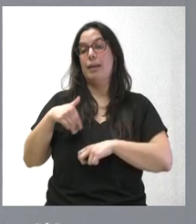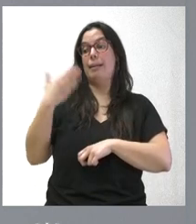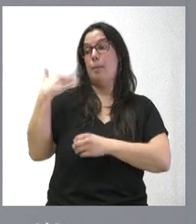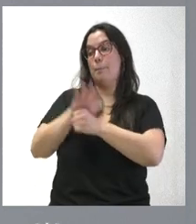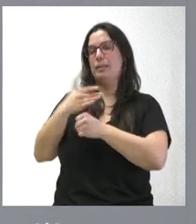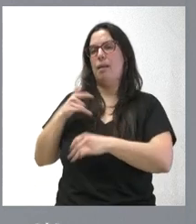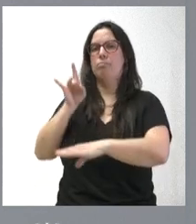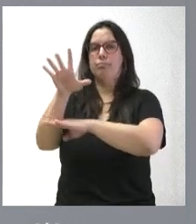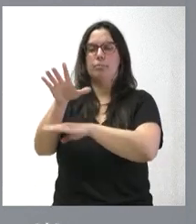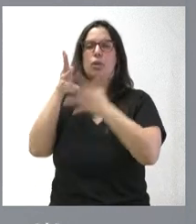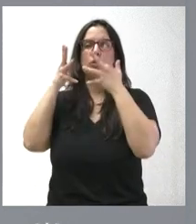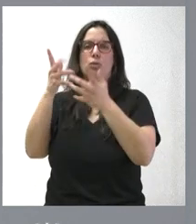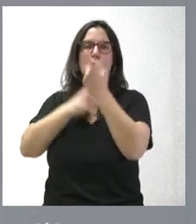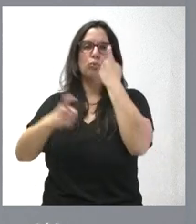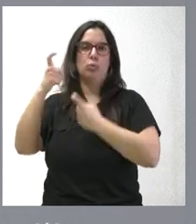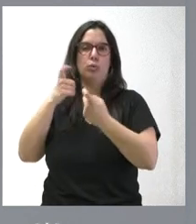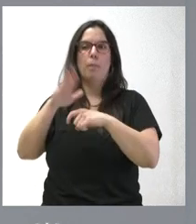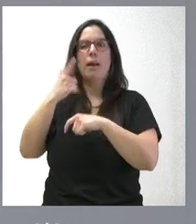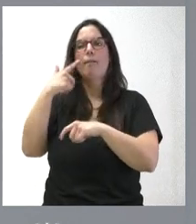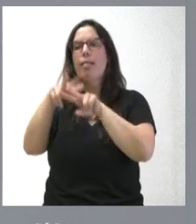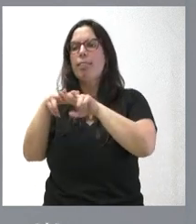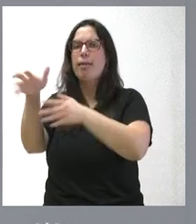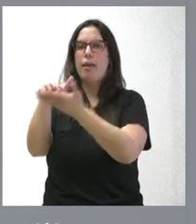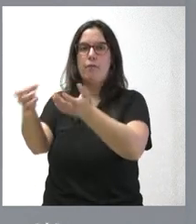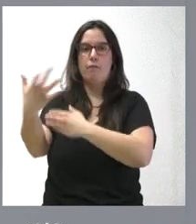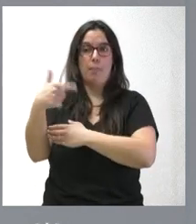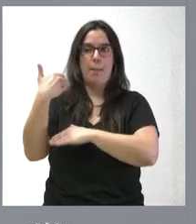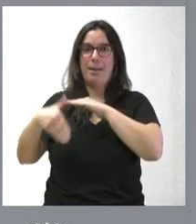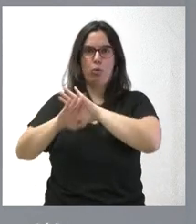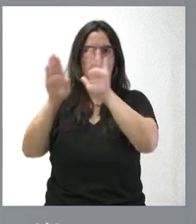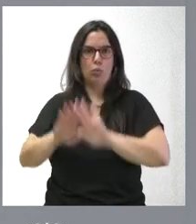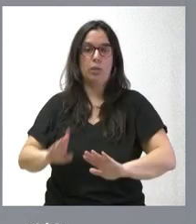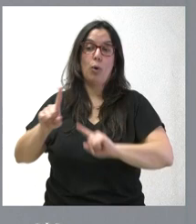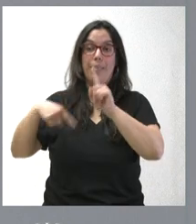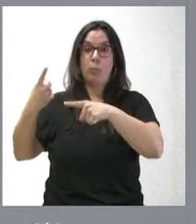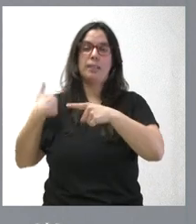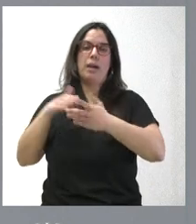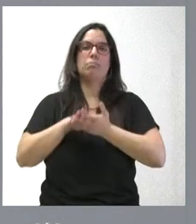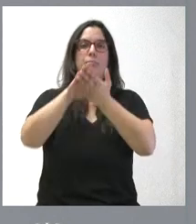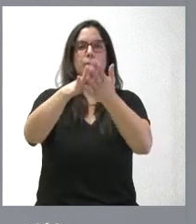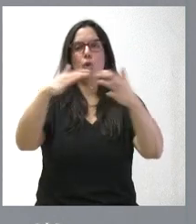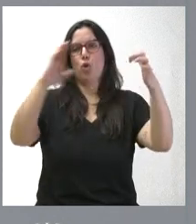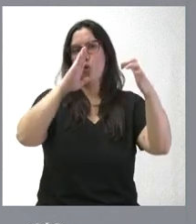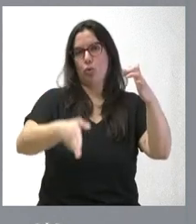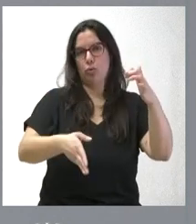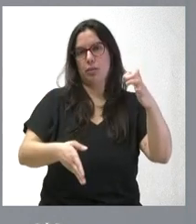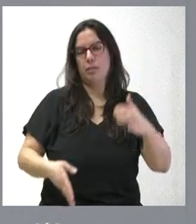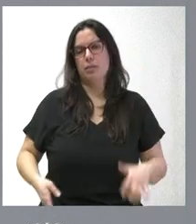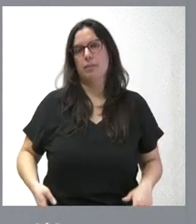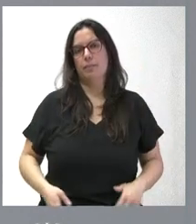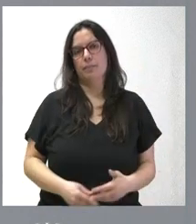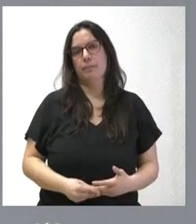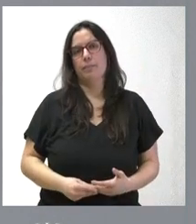remitido para su informe al Consejo Consultivo, que ya es el último plazo. Ya después del Consejo Consultivo directamente queda incorporar